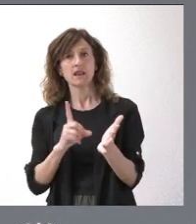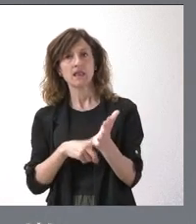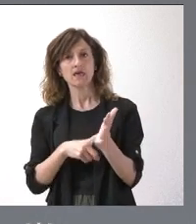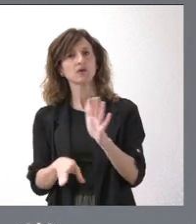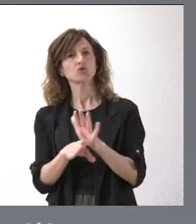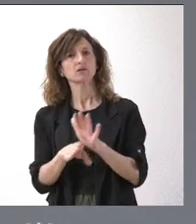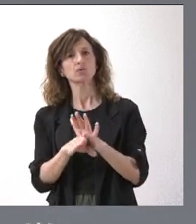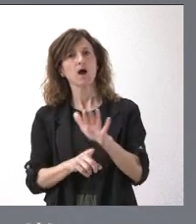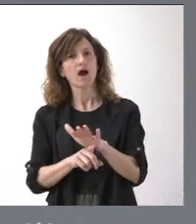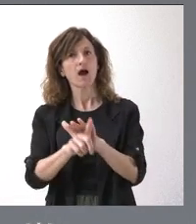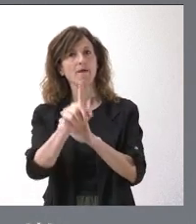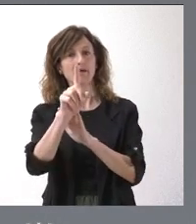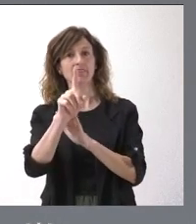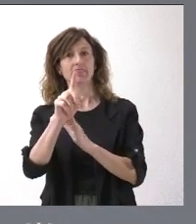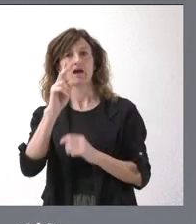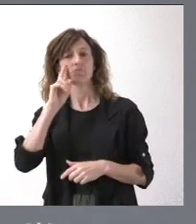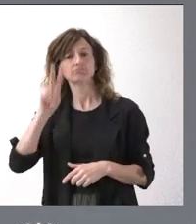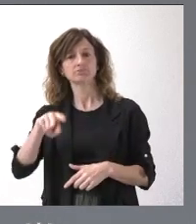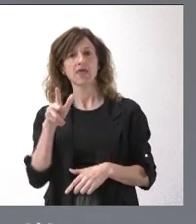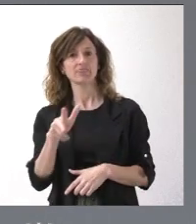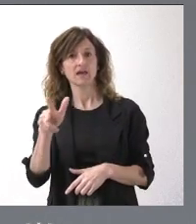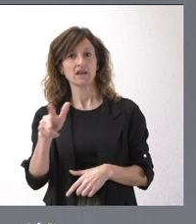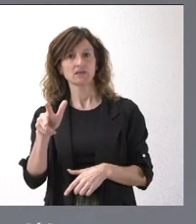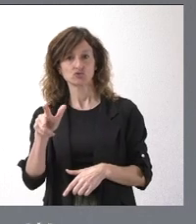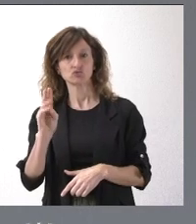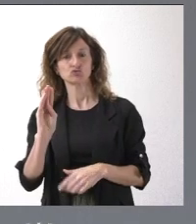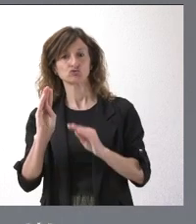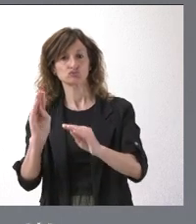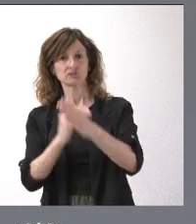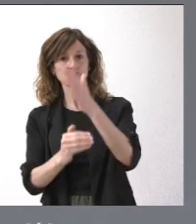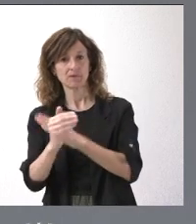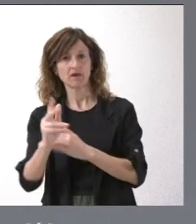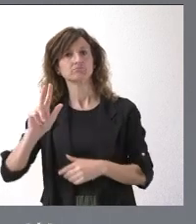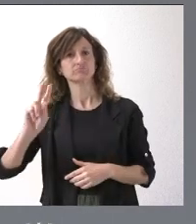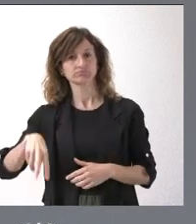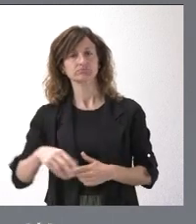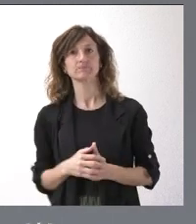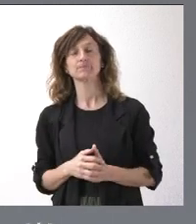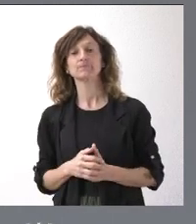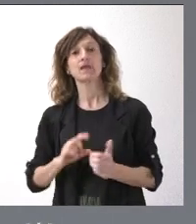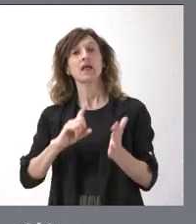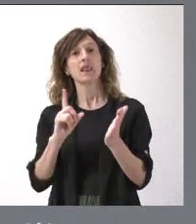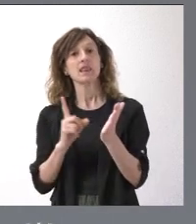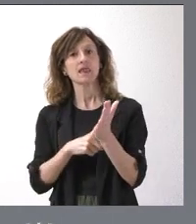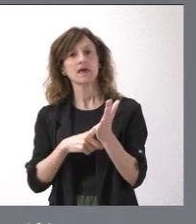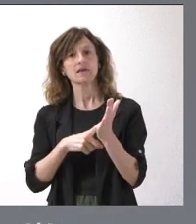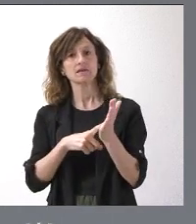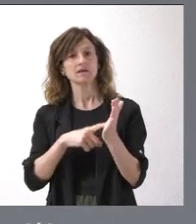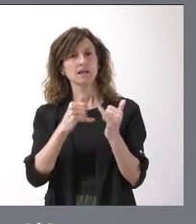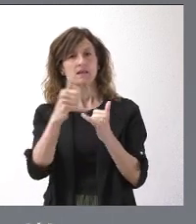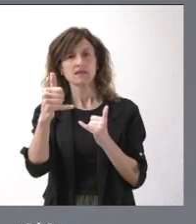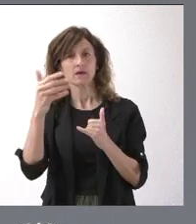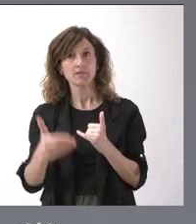avanzando en el reconocimiento de los derechos de las personas con discapacidad. Una ley cuyo eje principal